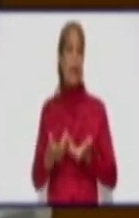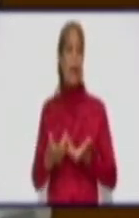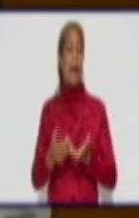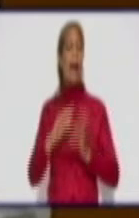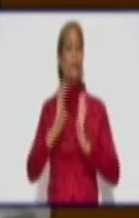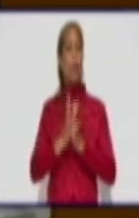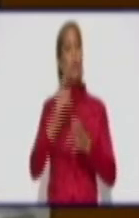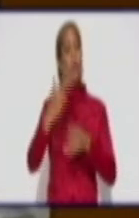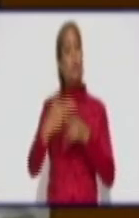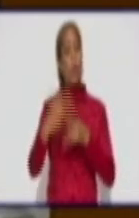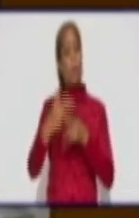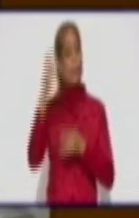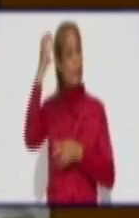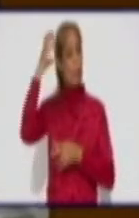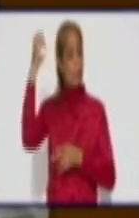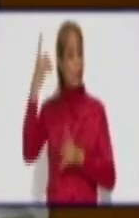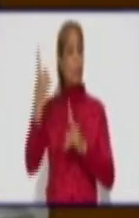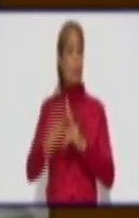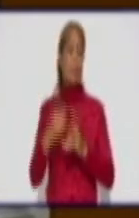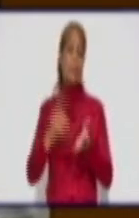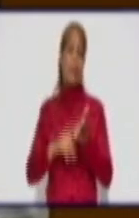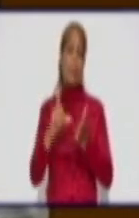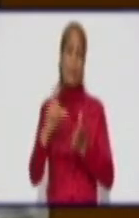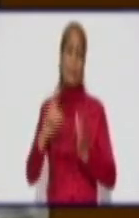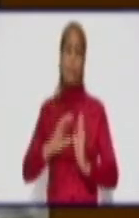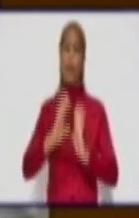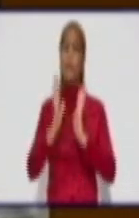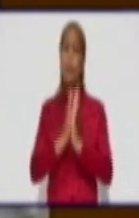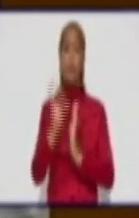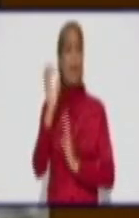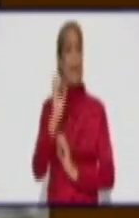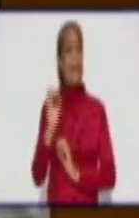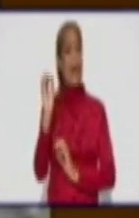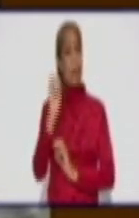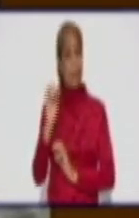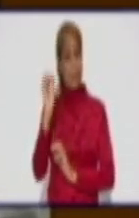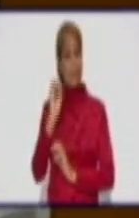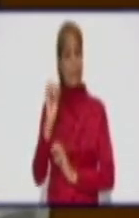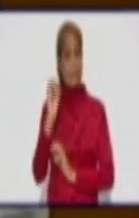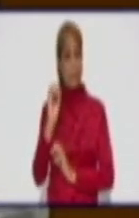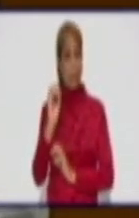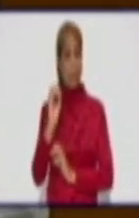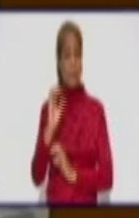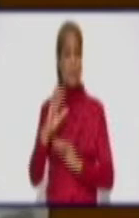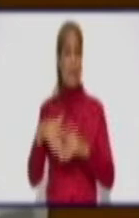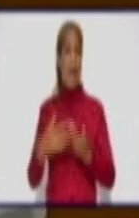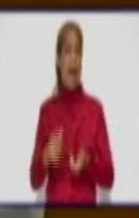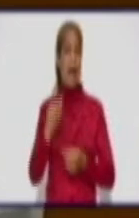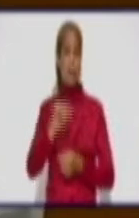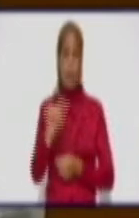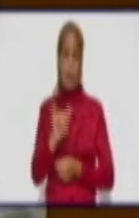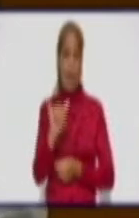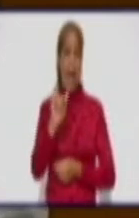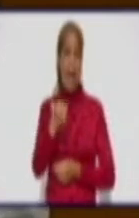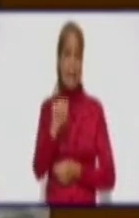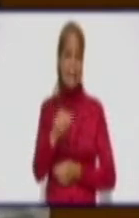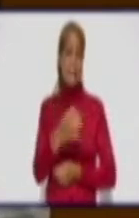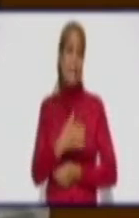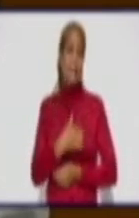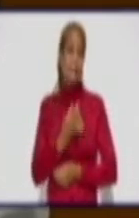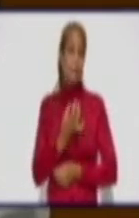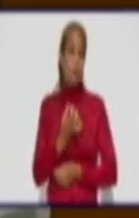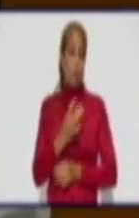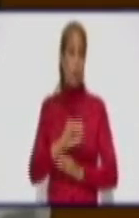nuestras organizaciones de masas, la Unión de los Humanos Comunistas, a ese sentido pésame. A las familias